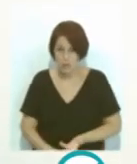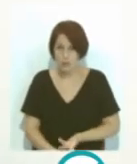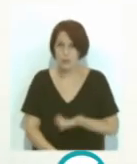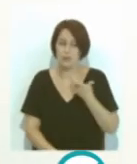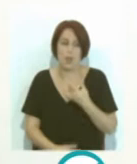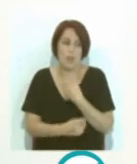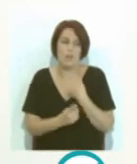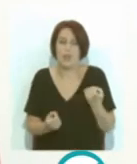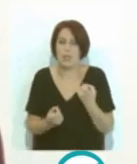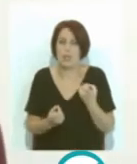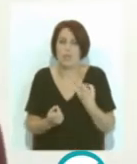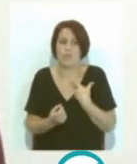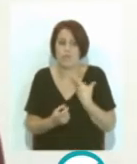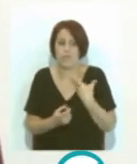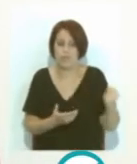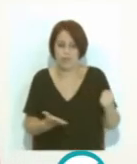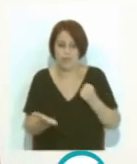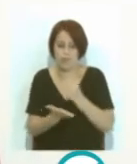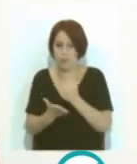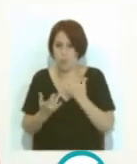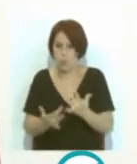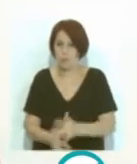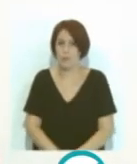que sea implementado lo antes posible